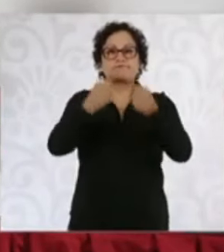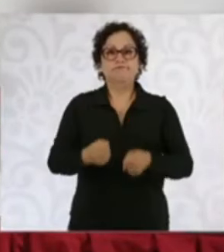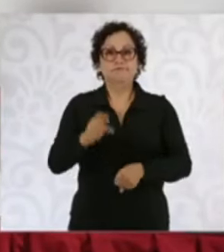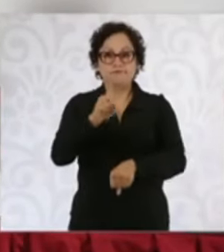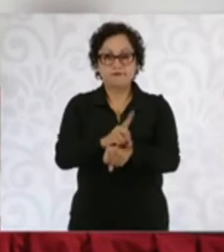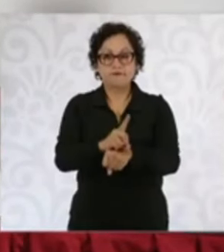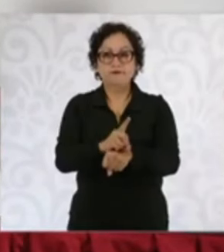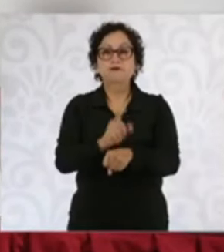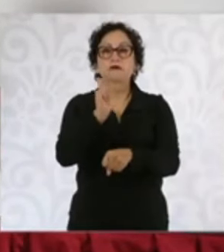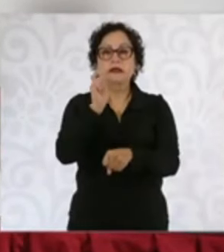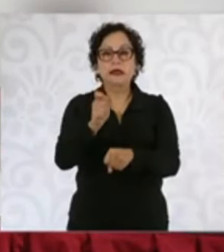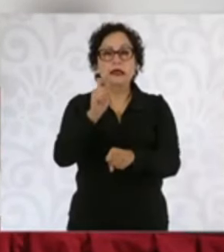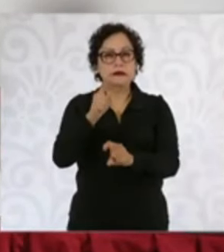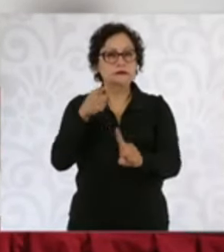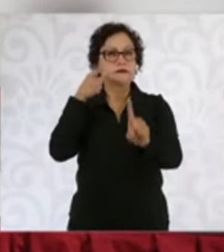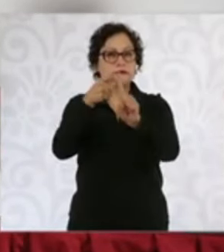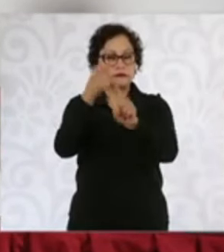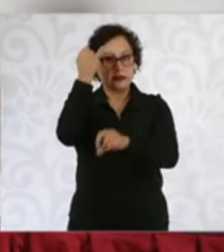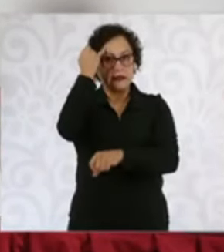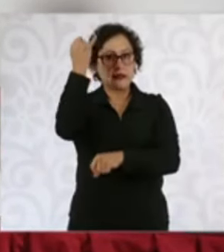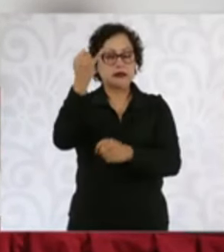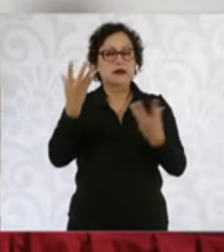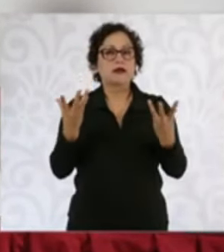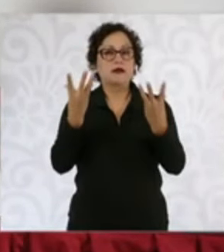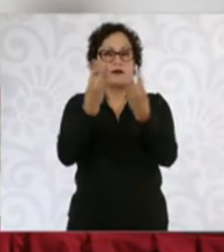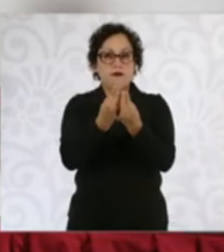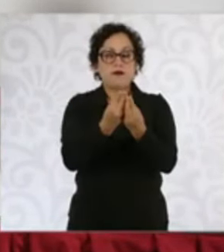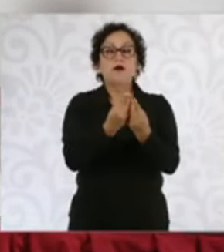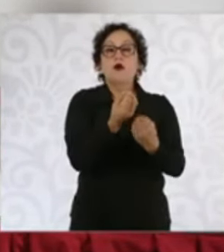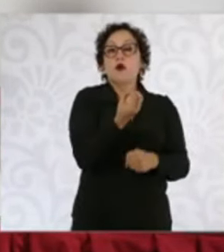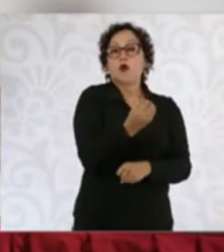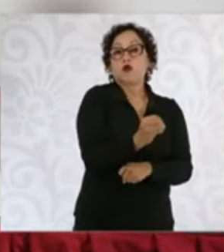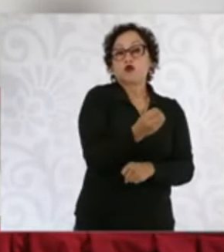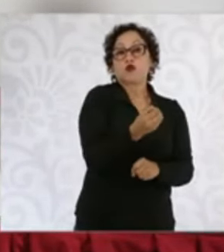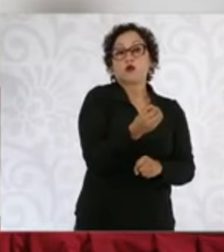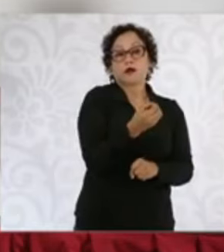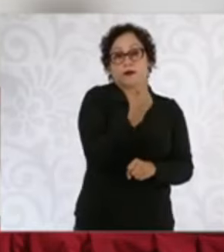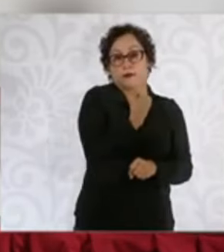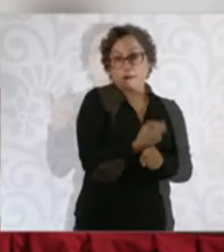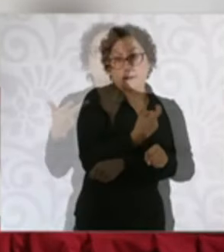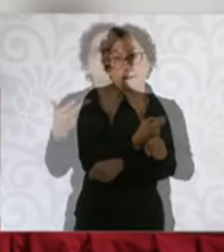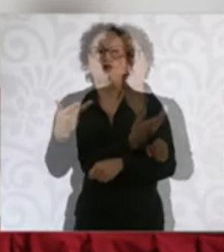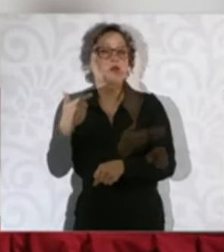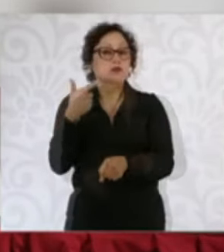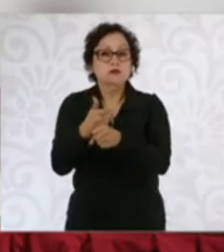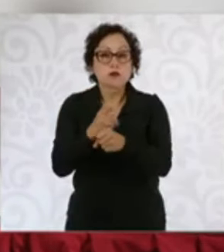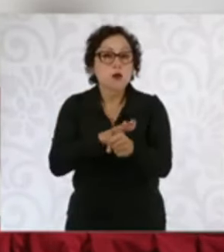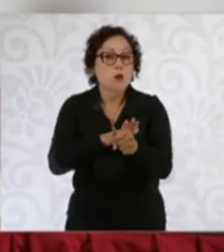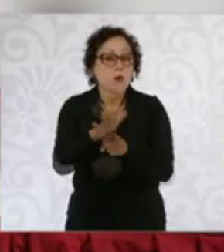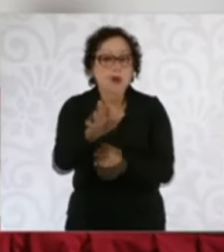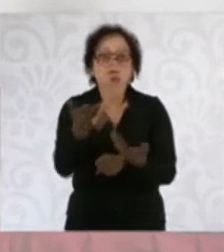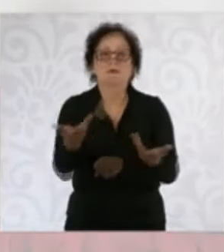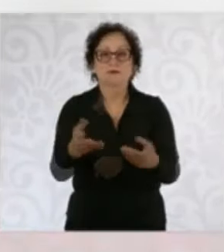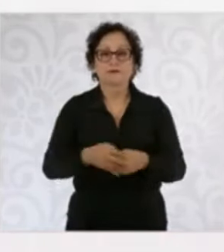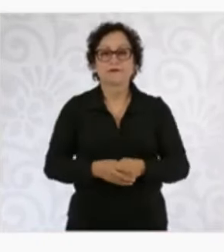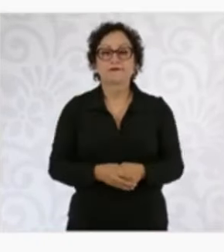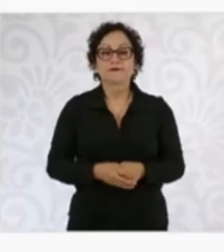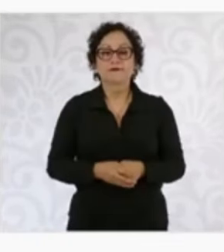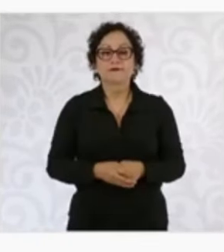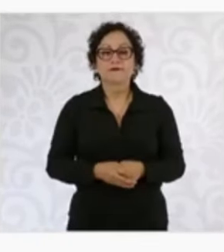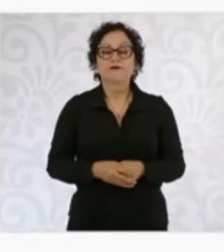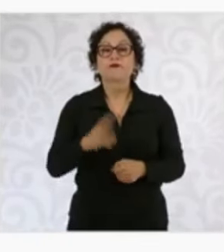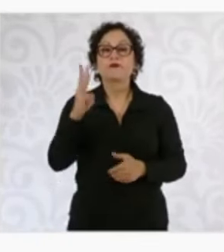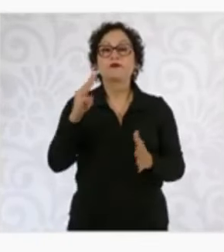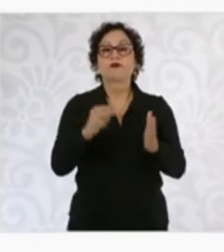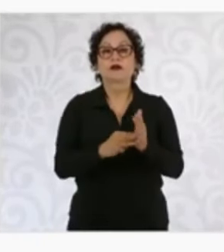política de coordinación, del 1 de octubre al 8 de noviembre, tenemos los siguientes resultados. Han sido detenidas 3 mil